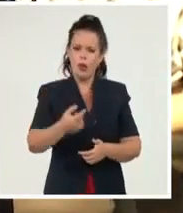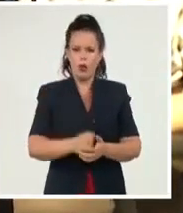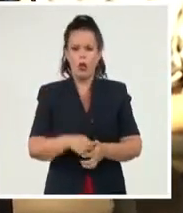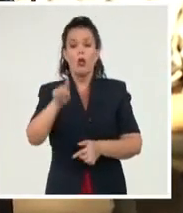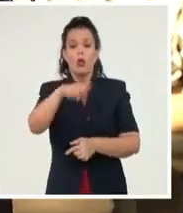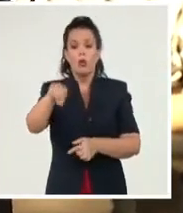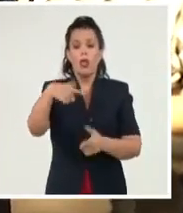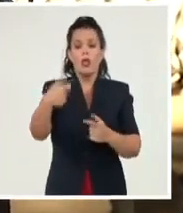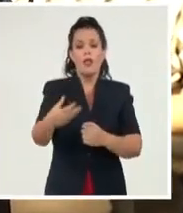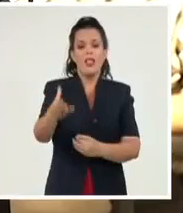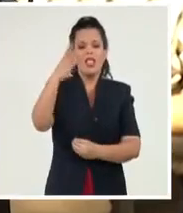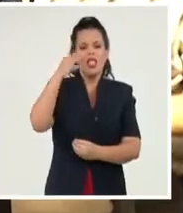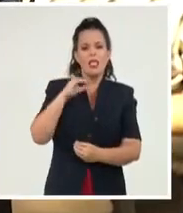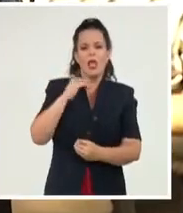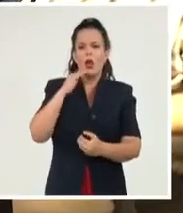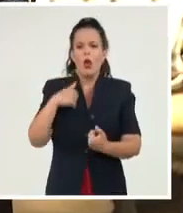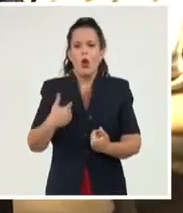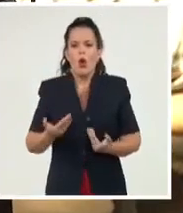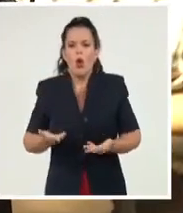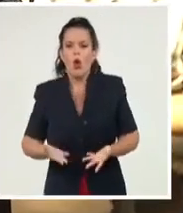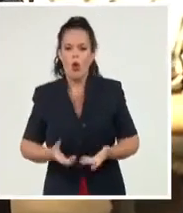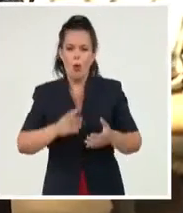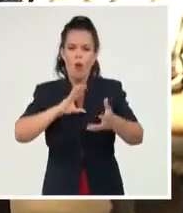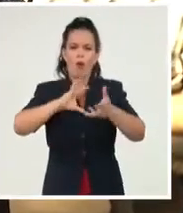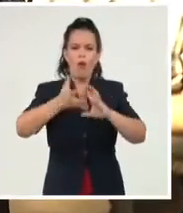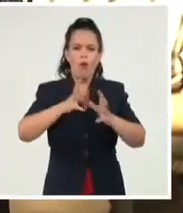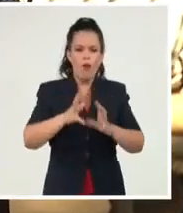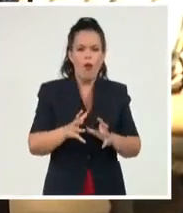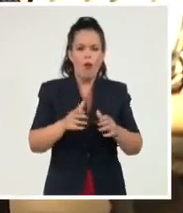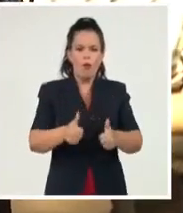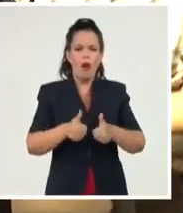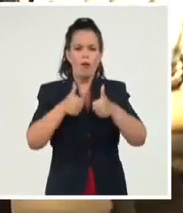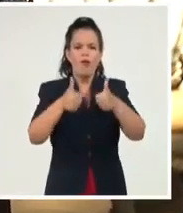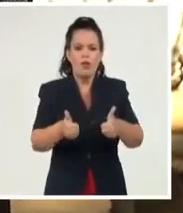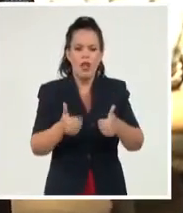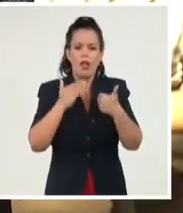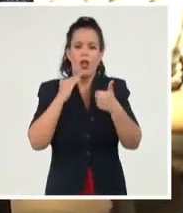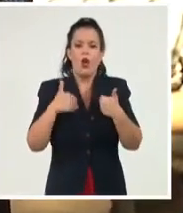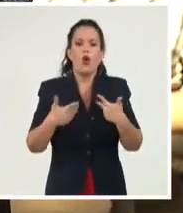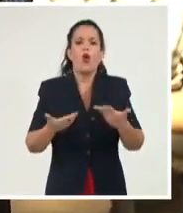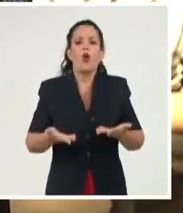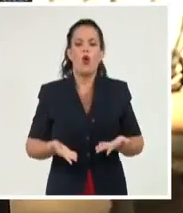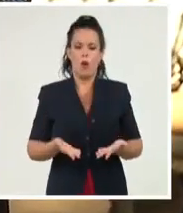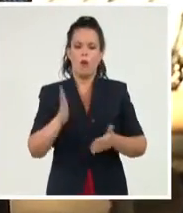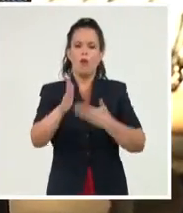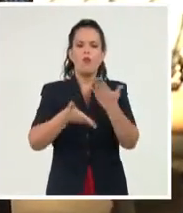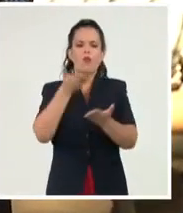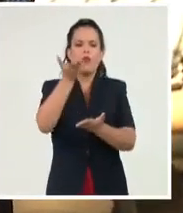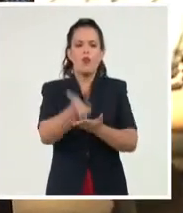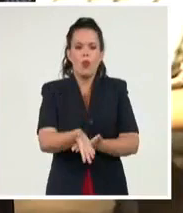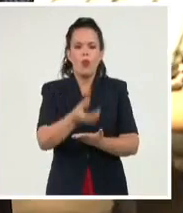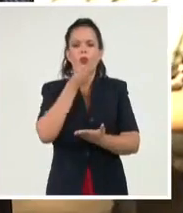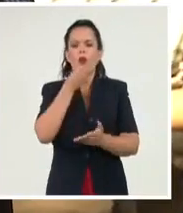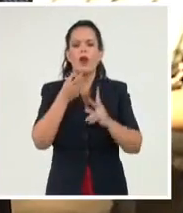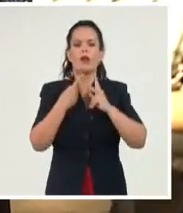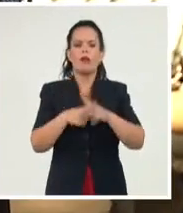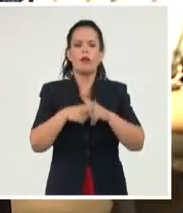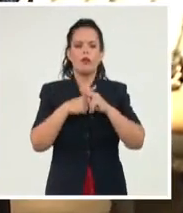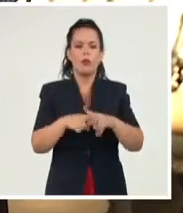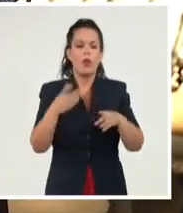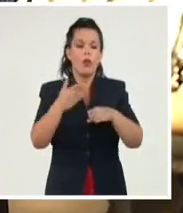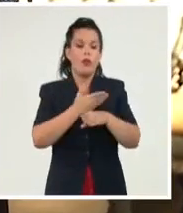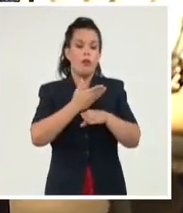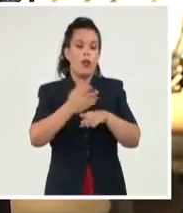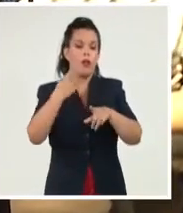que son las fías, las formas, las maneras, las propuestas por las cuales podemos resolver un grupo de problemáticas, y además